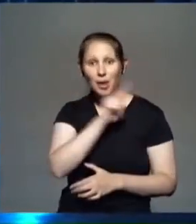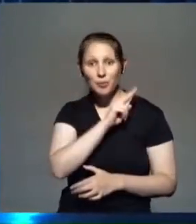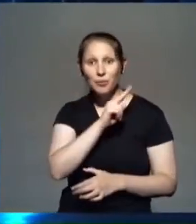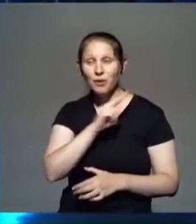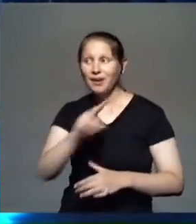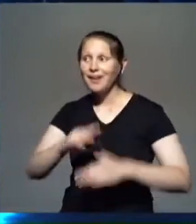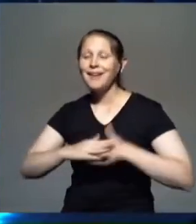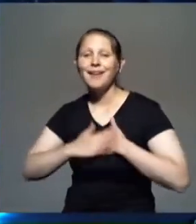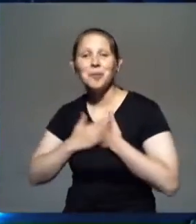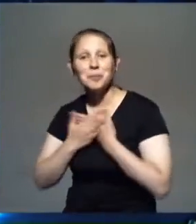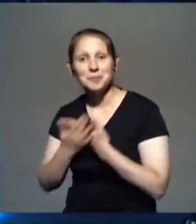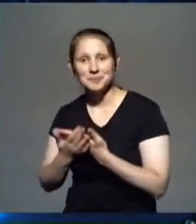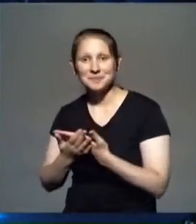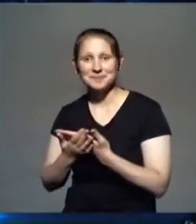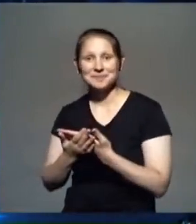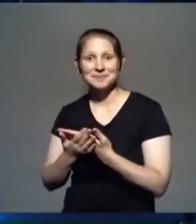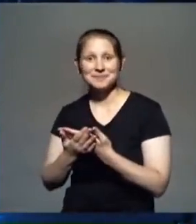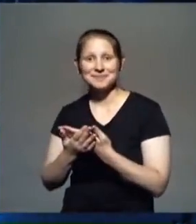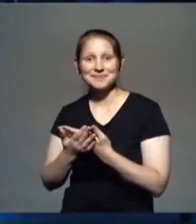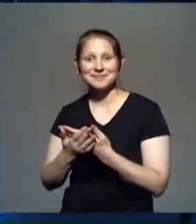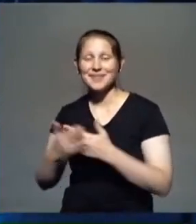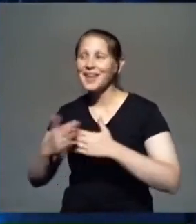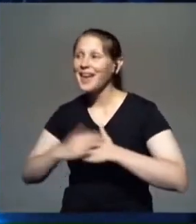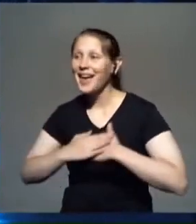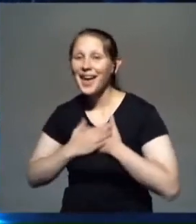Y el amor siempre puede mucho más.